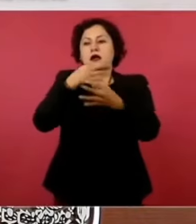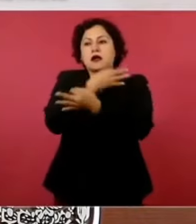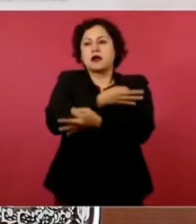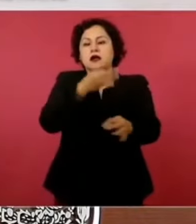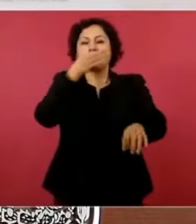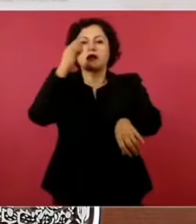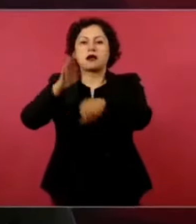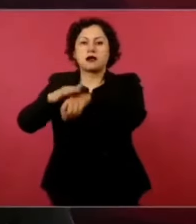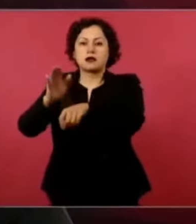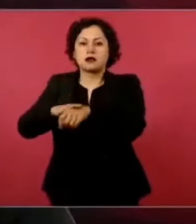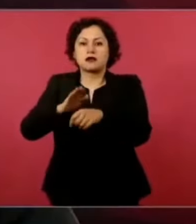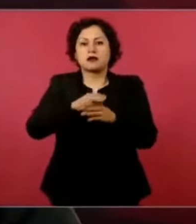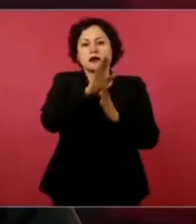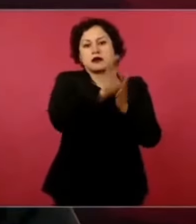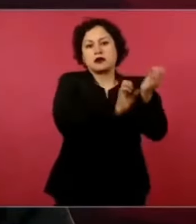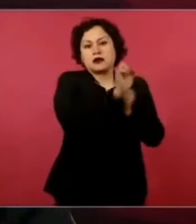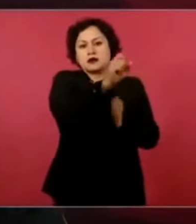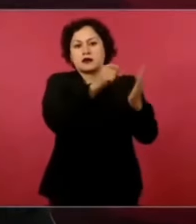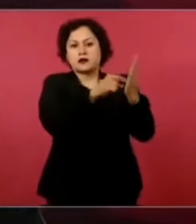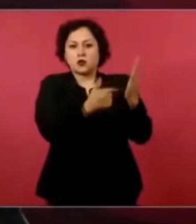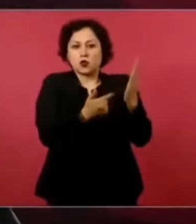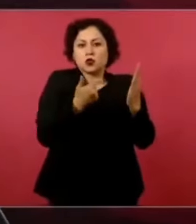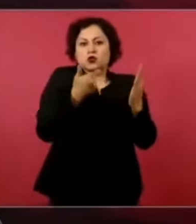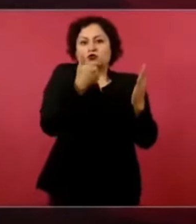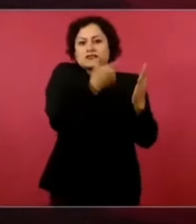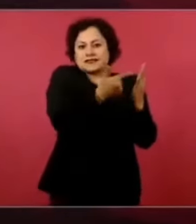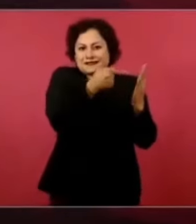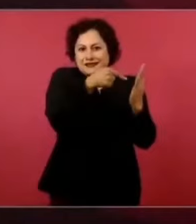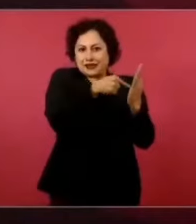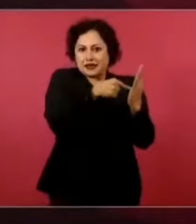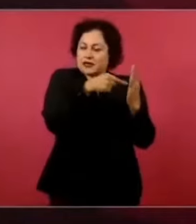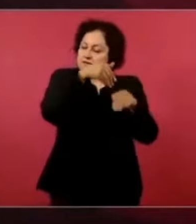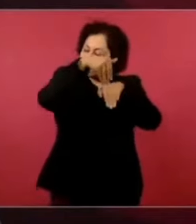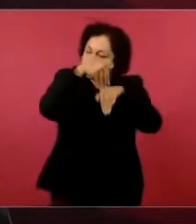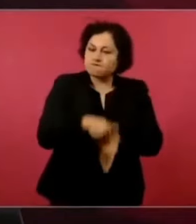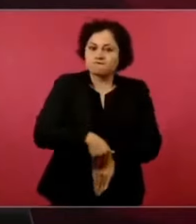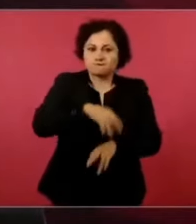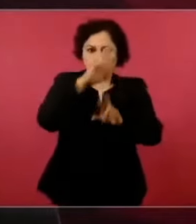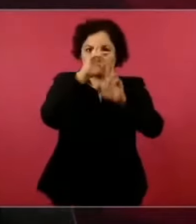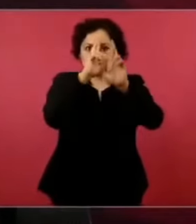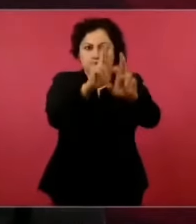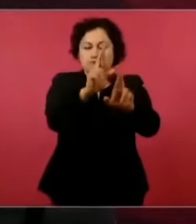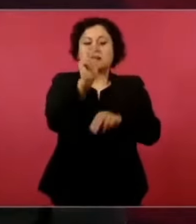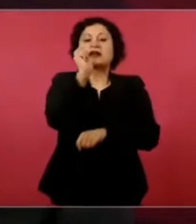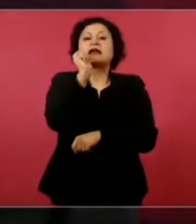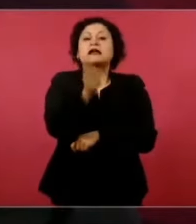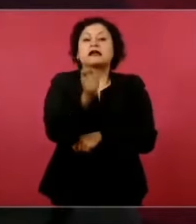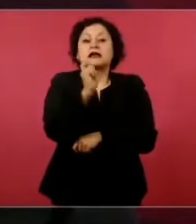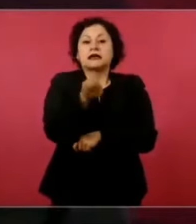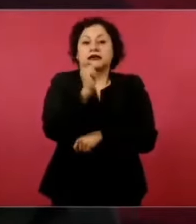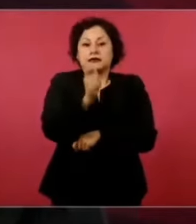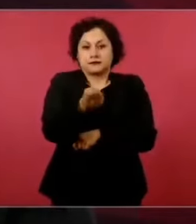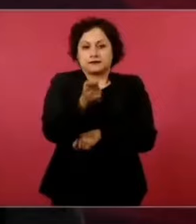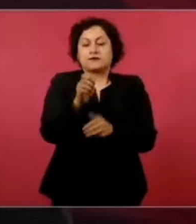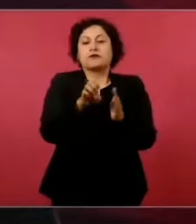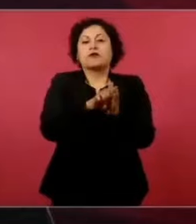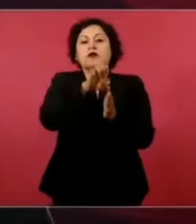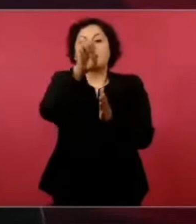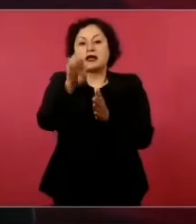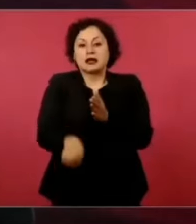la Constitución que establece, la inviolabilidad de la libertad de difundir opiniones e ideas